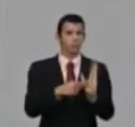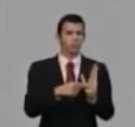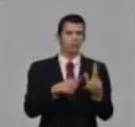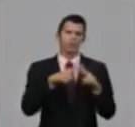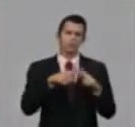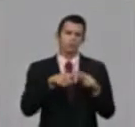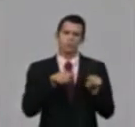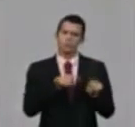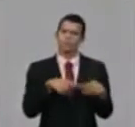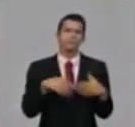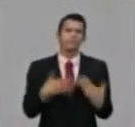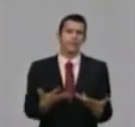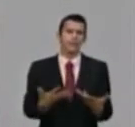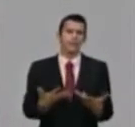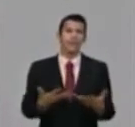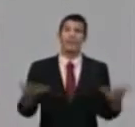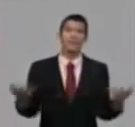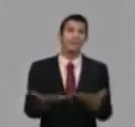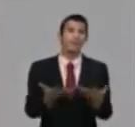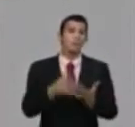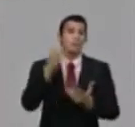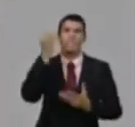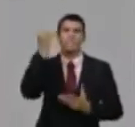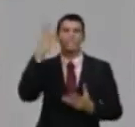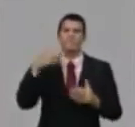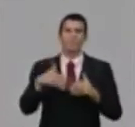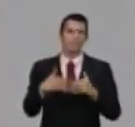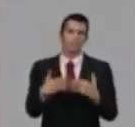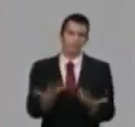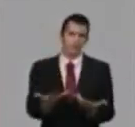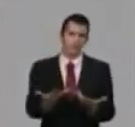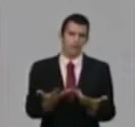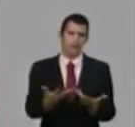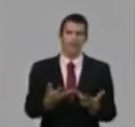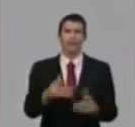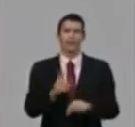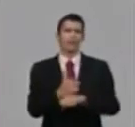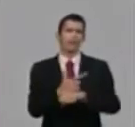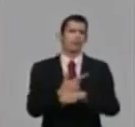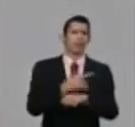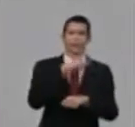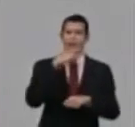rápido, bastante sin ningún tipo de burocratismo,